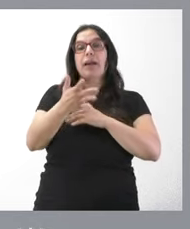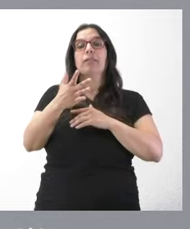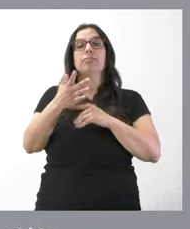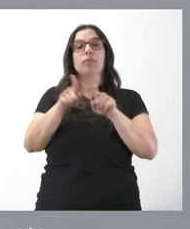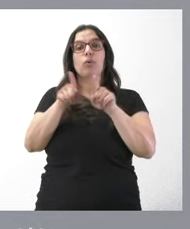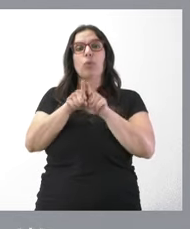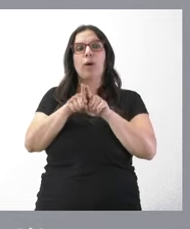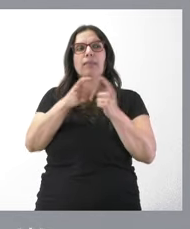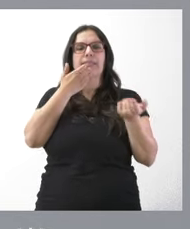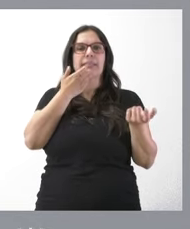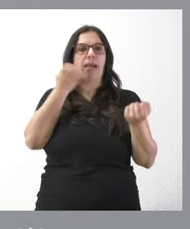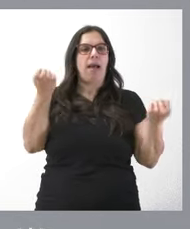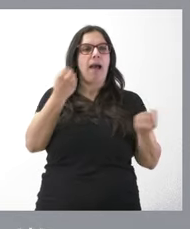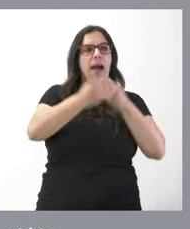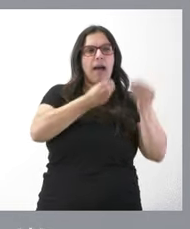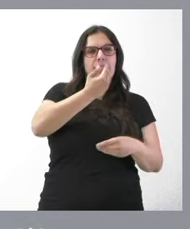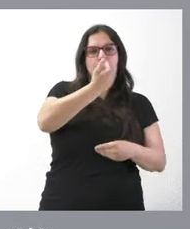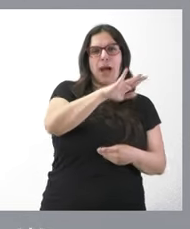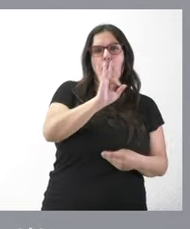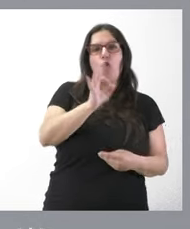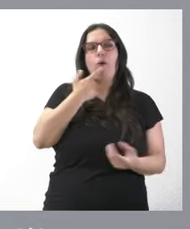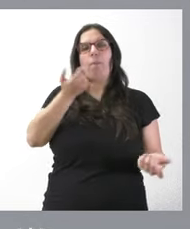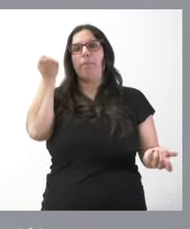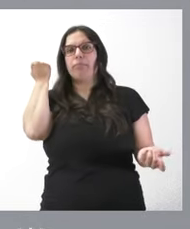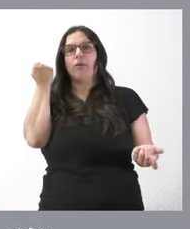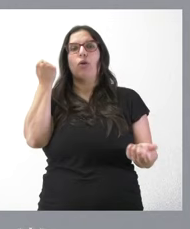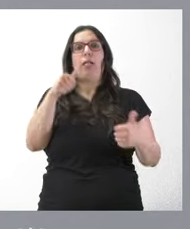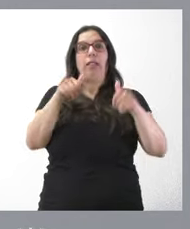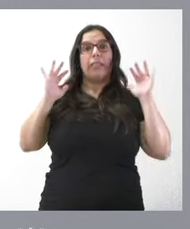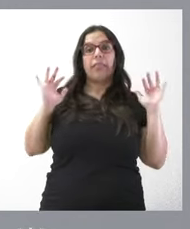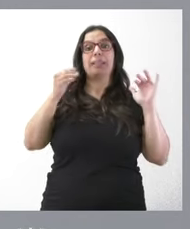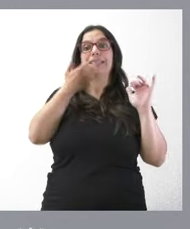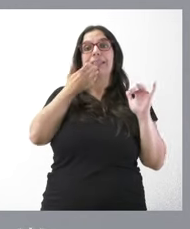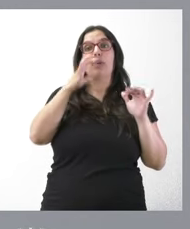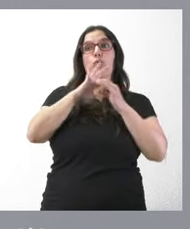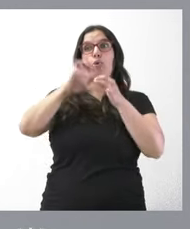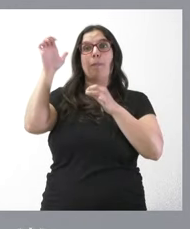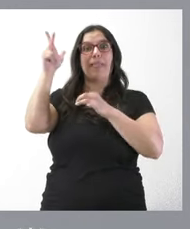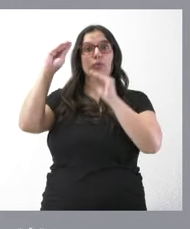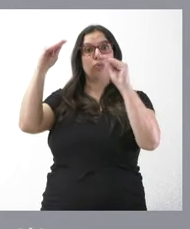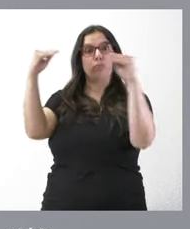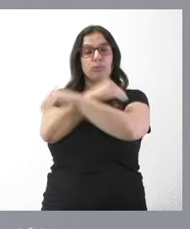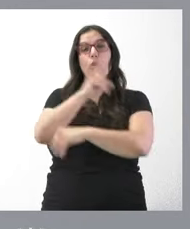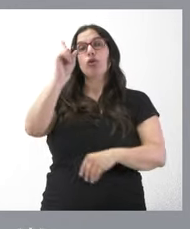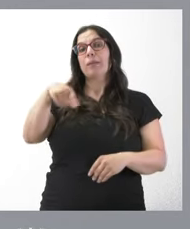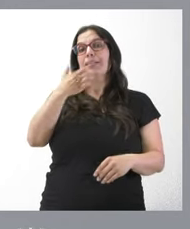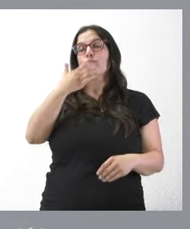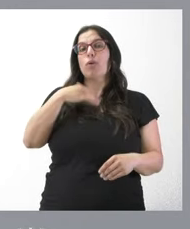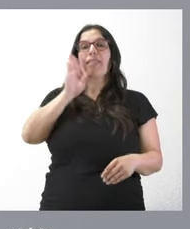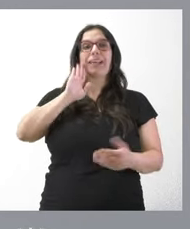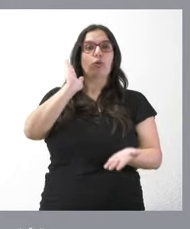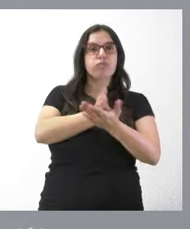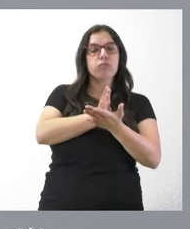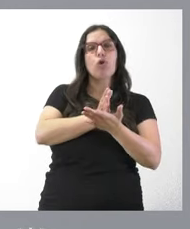de aquellas acciones o omisiones que puedan constituir infracciones de derecho en la Unión Europea o que puedan constituir infracción penal o administrativa grave